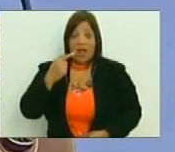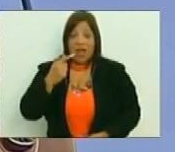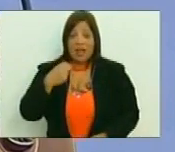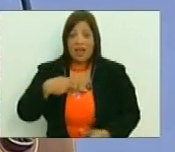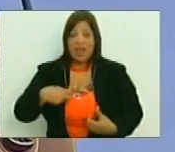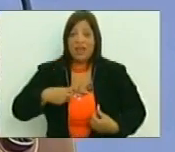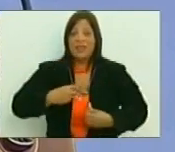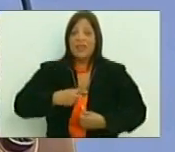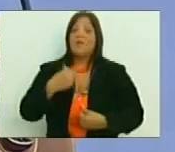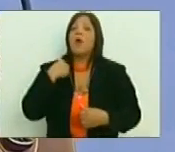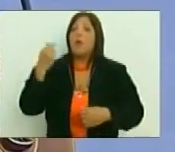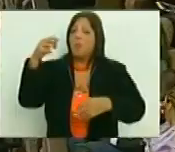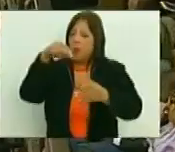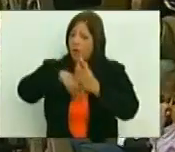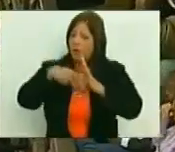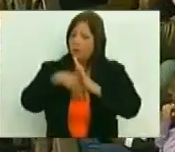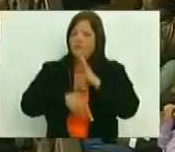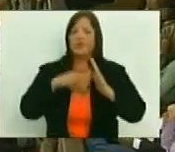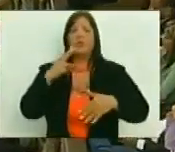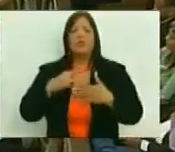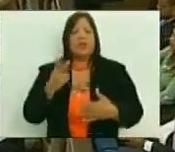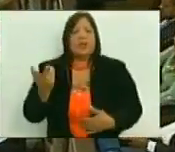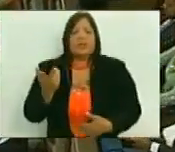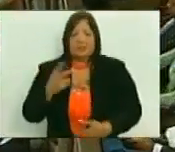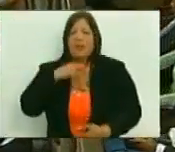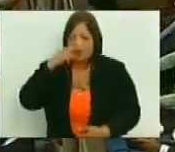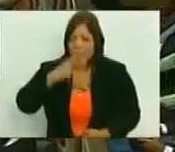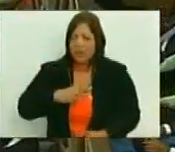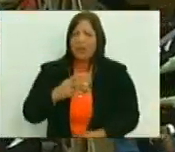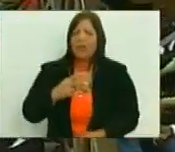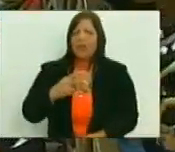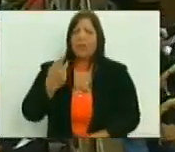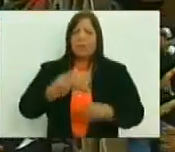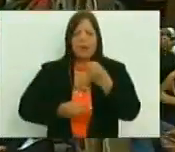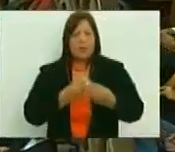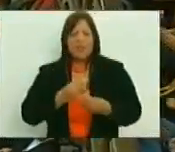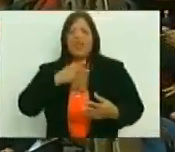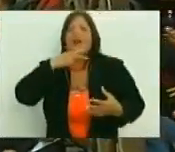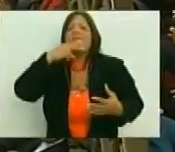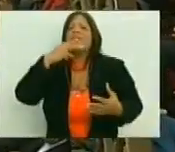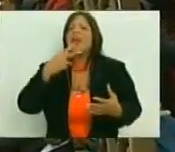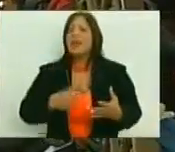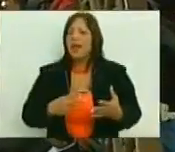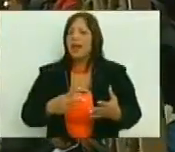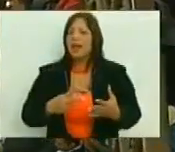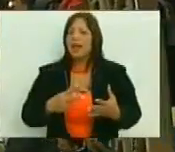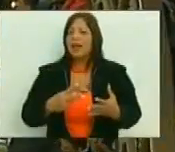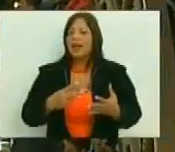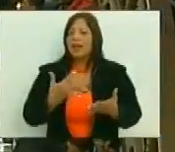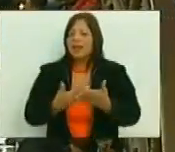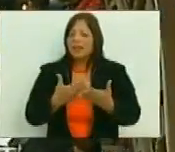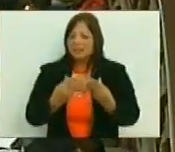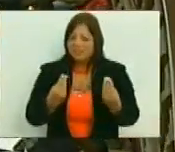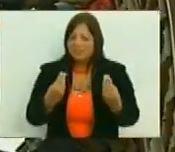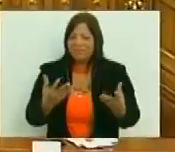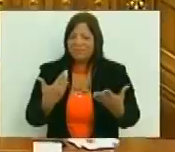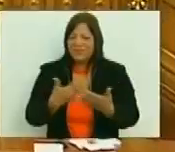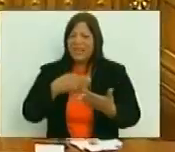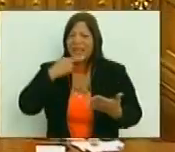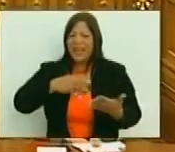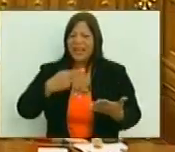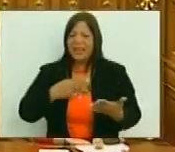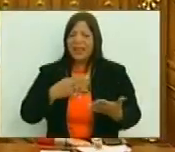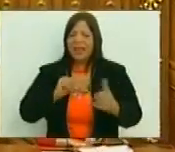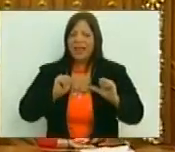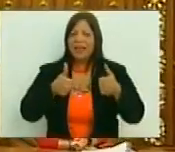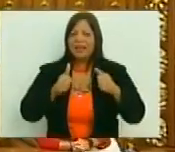que tiene que ser un hecho profundamente cultural y si no, no, no es. Es verdad. Pero para que eso sea verdad y sea una única realidad, tiene